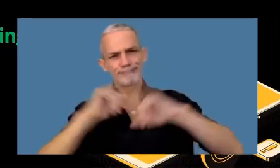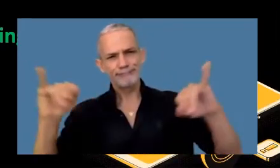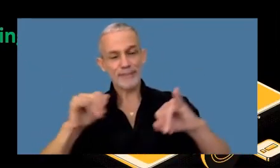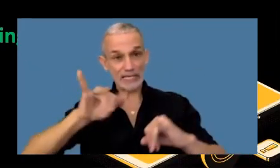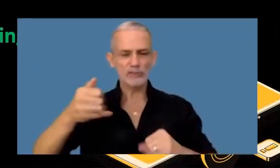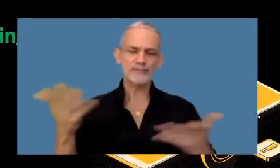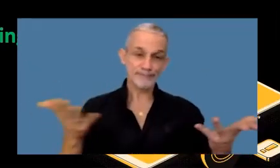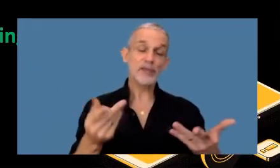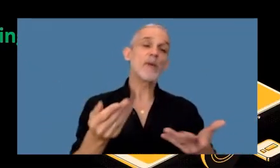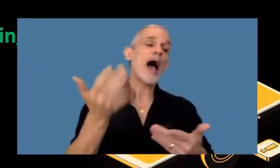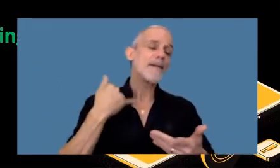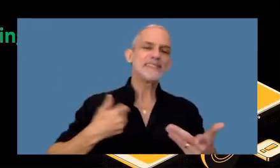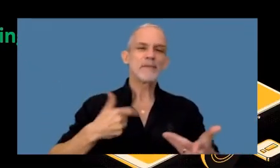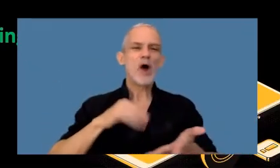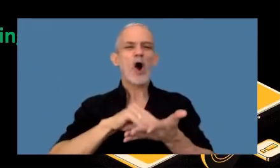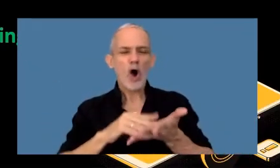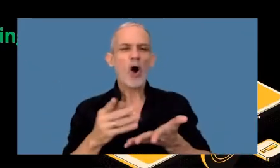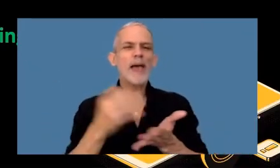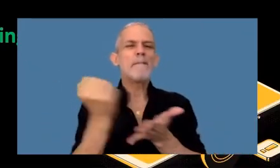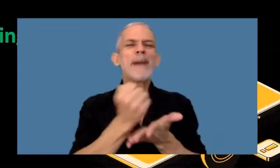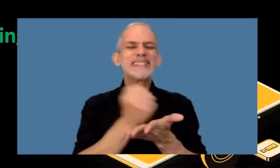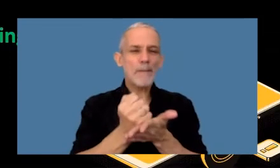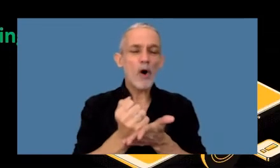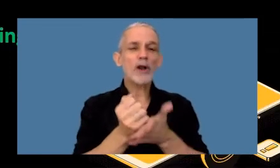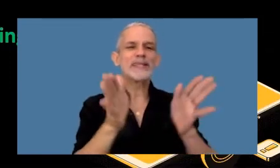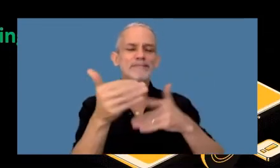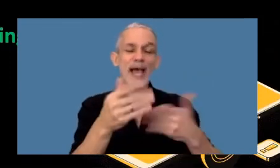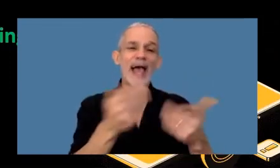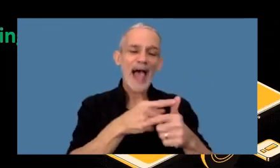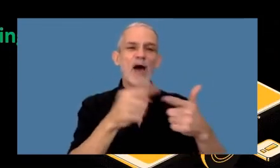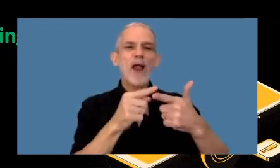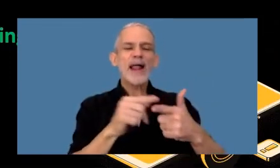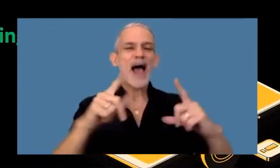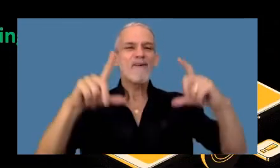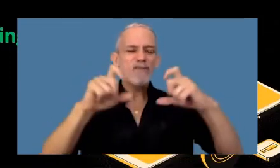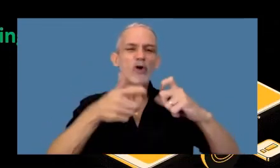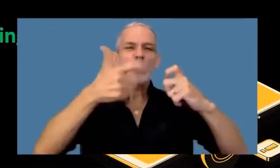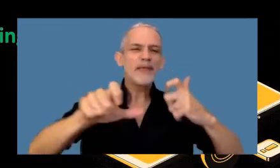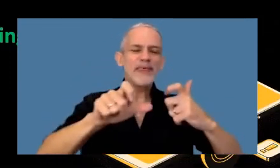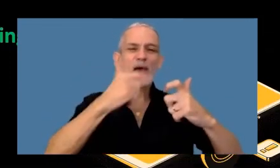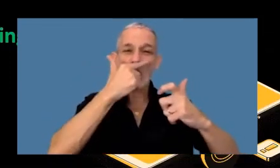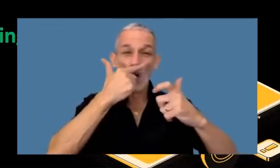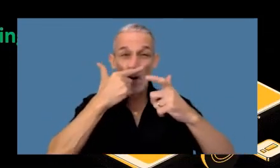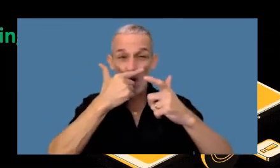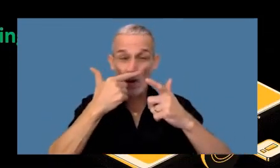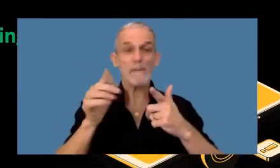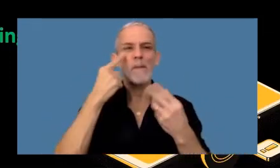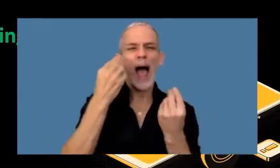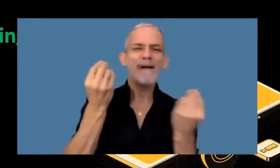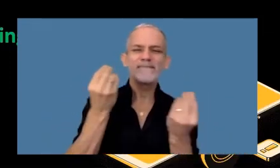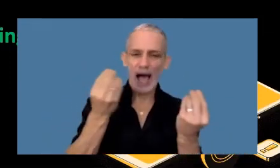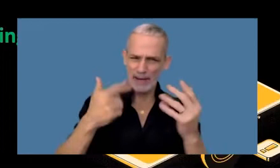pásenme una copia de pasaporte del estado de cuenta una selfie video que vamos a intentar